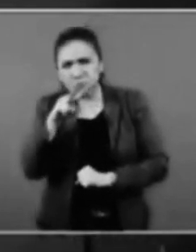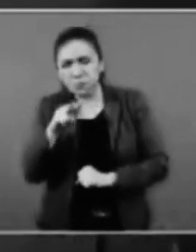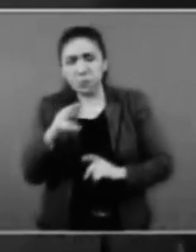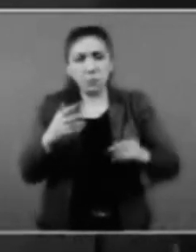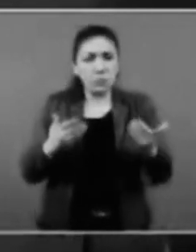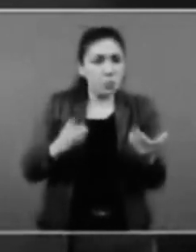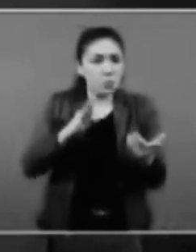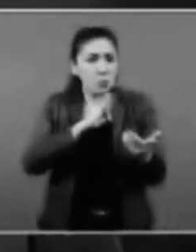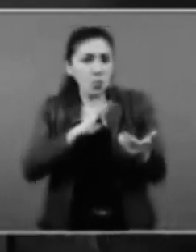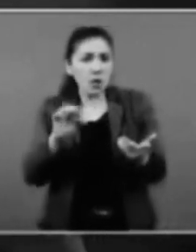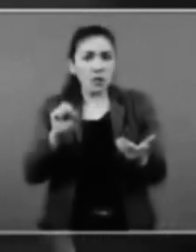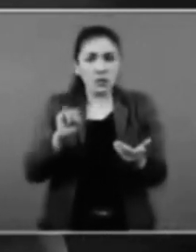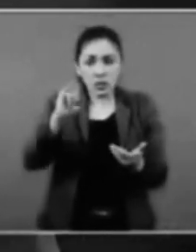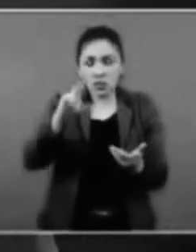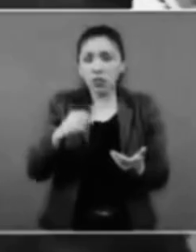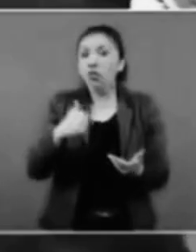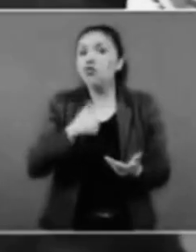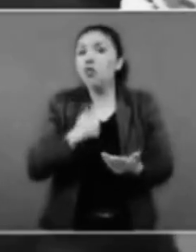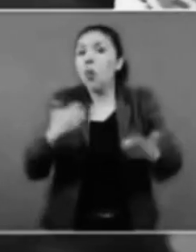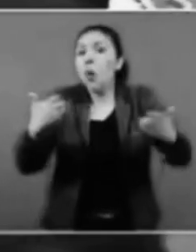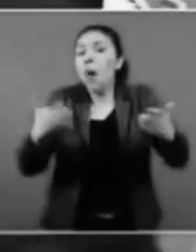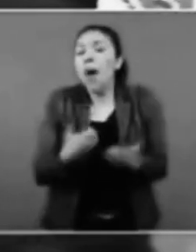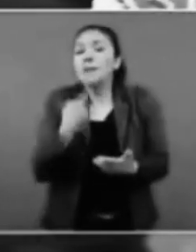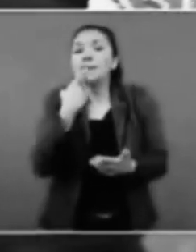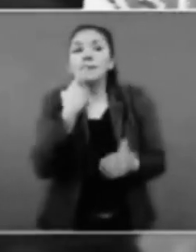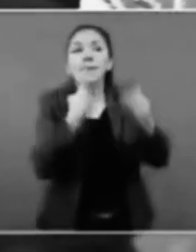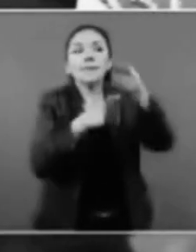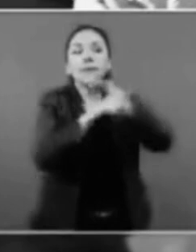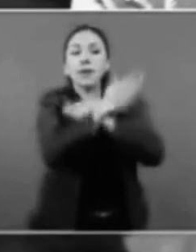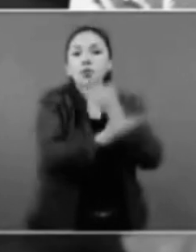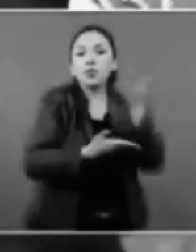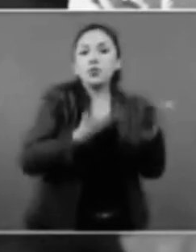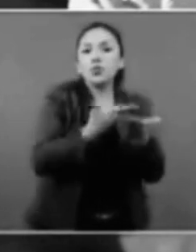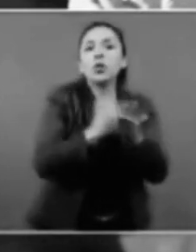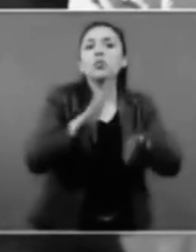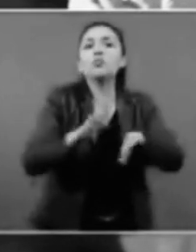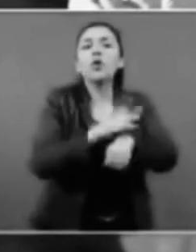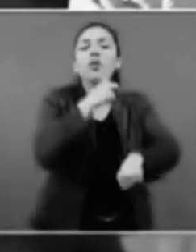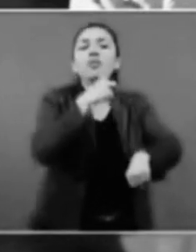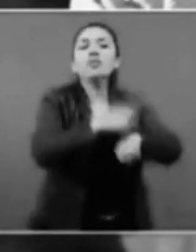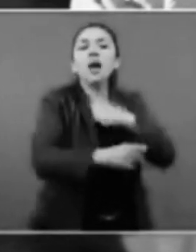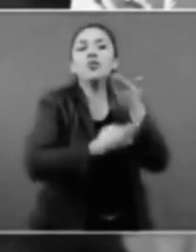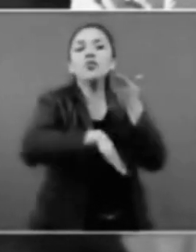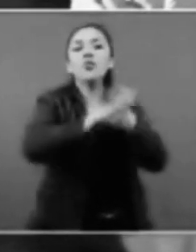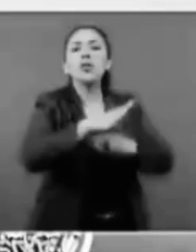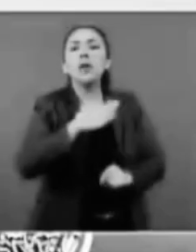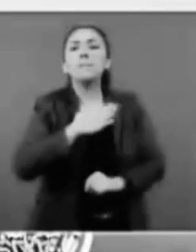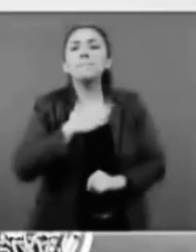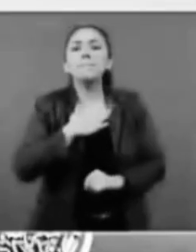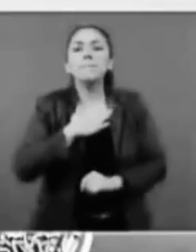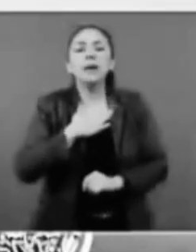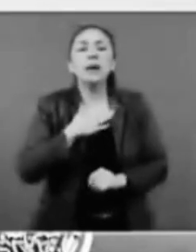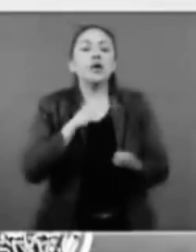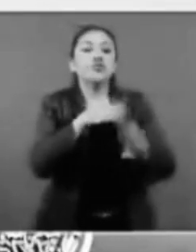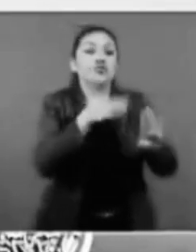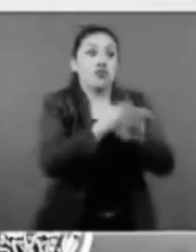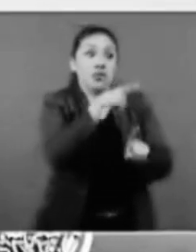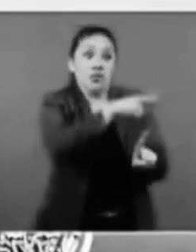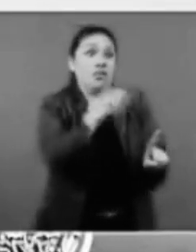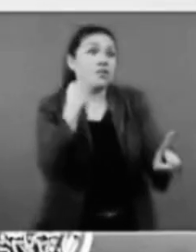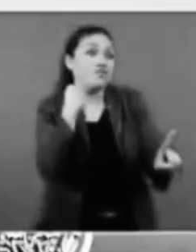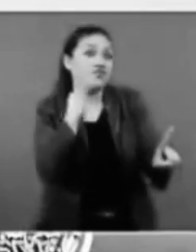que yo presente una denuncia por daño moral en contra del abogado